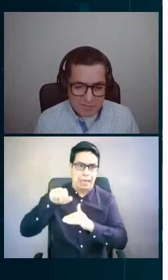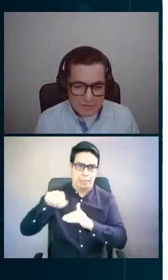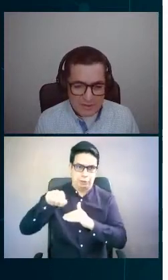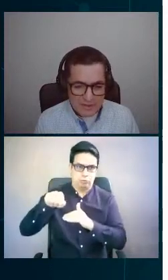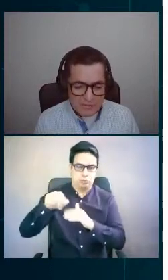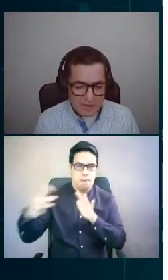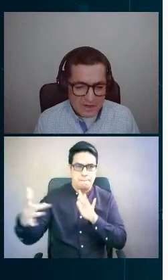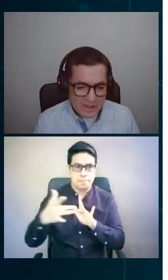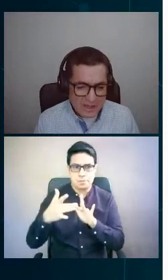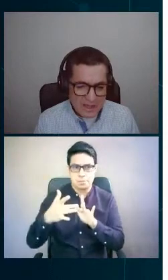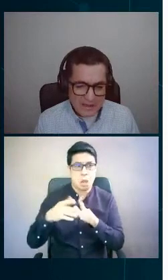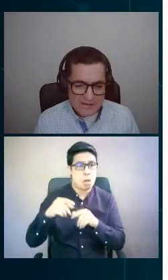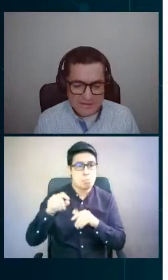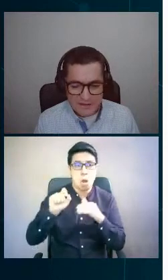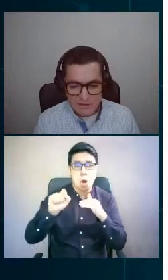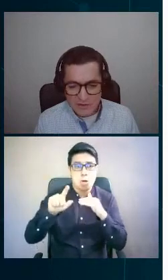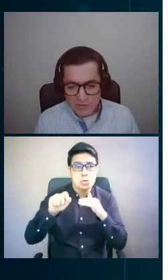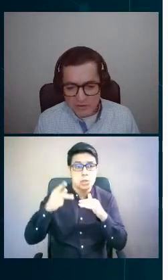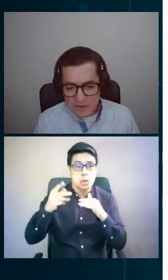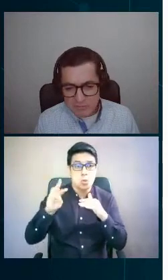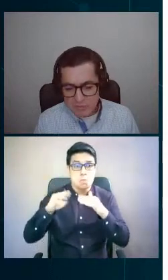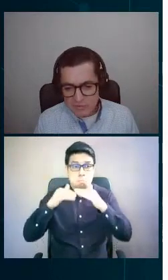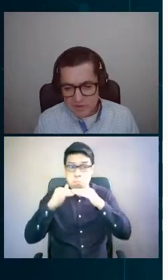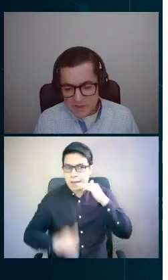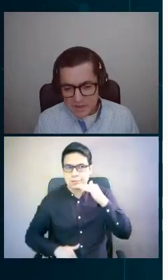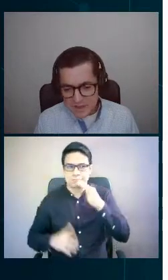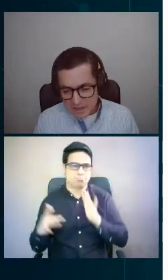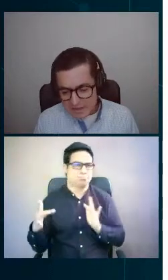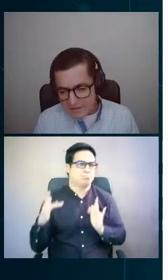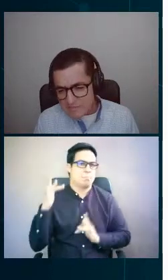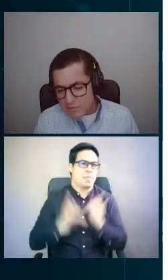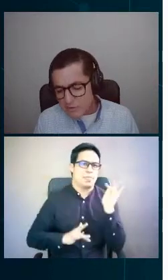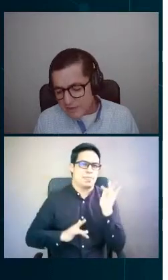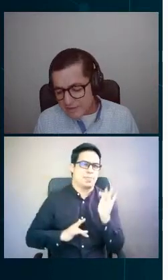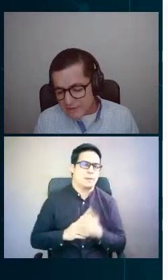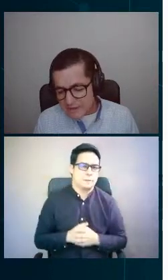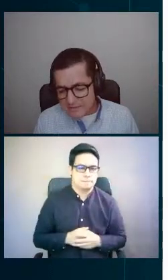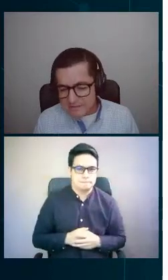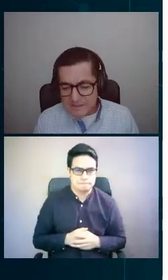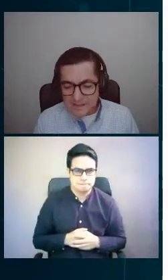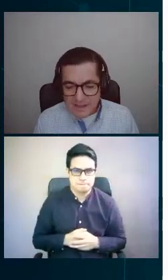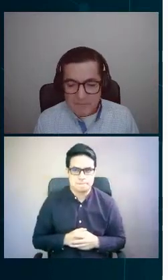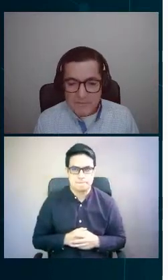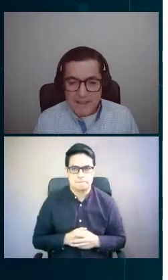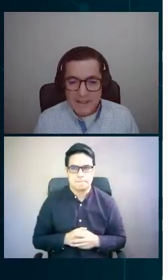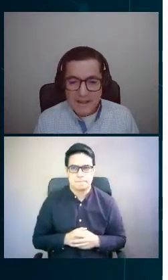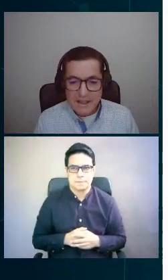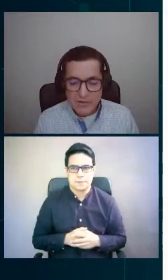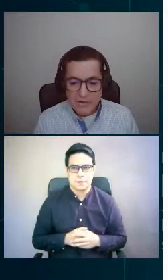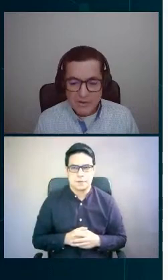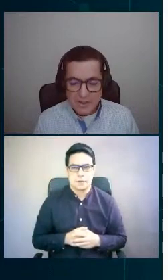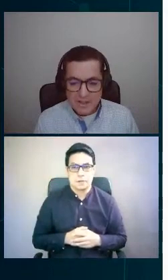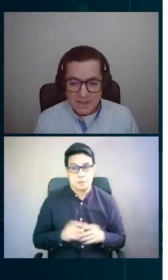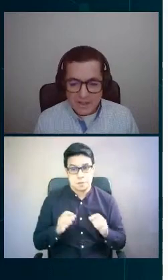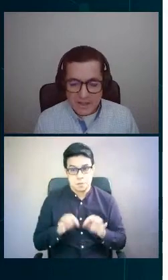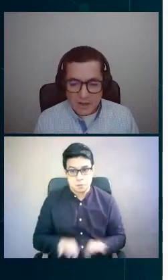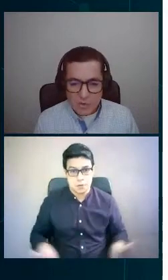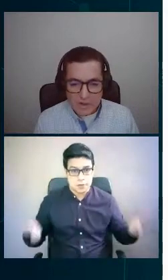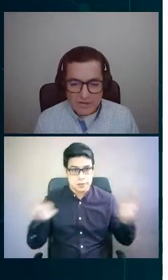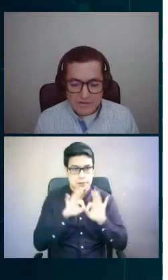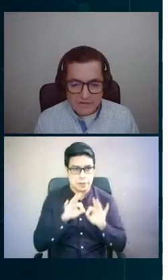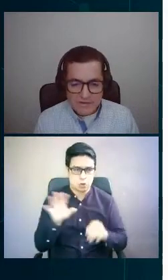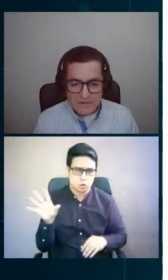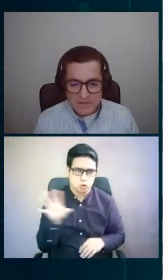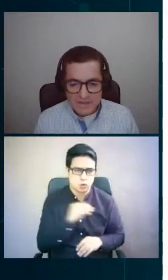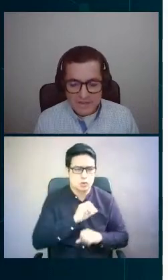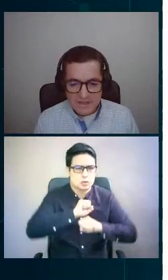actividades importantes fue la instalación de los equipos. Aquí es importante tener bien en claro que